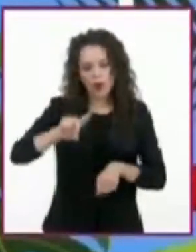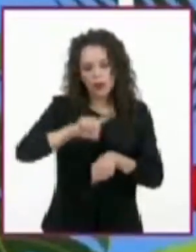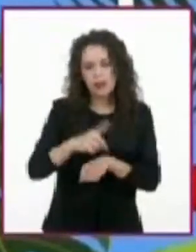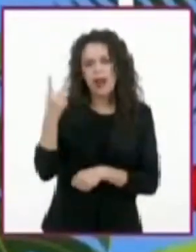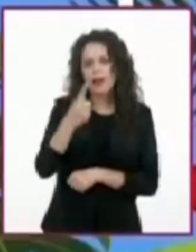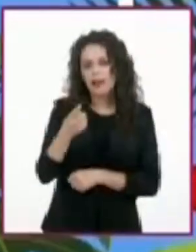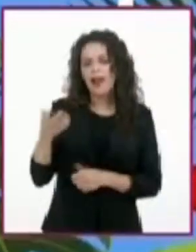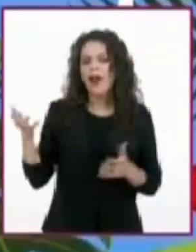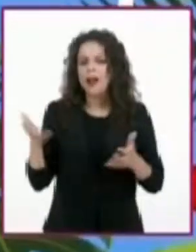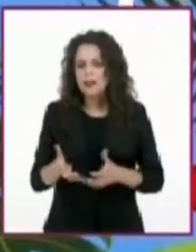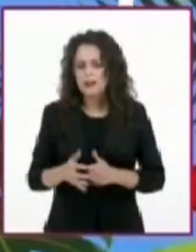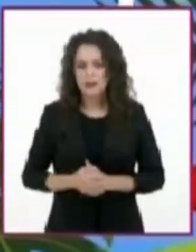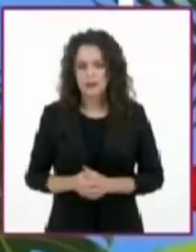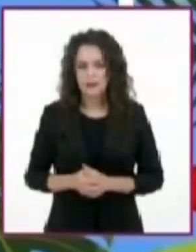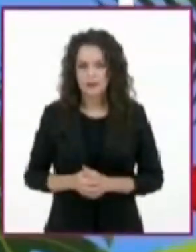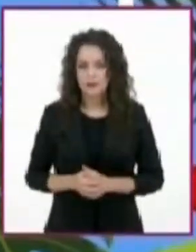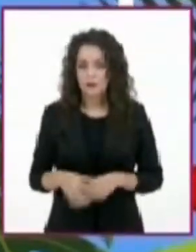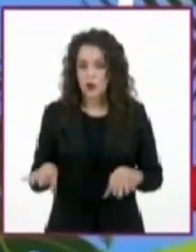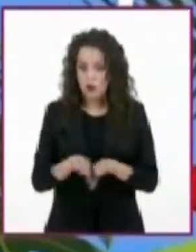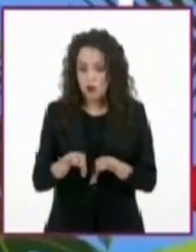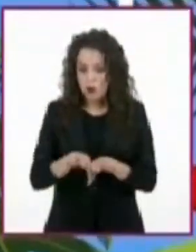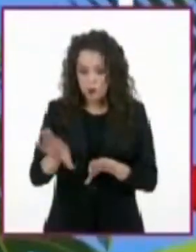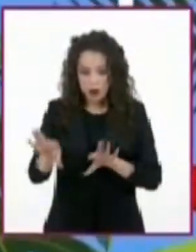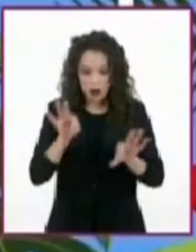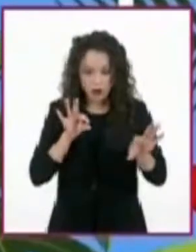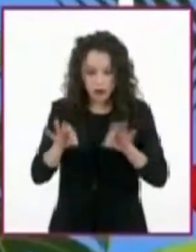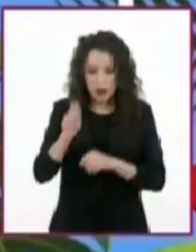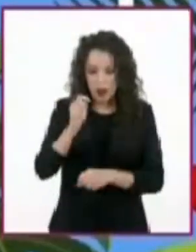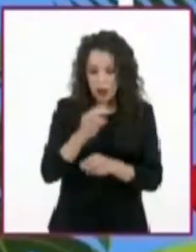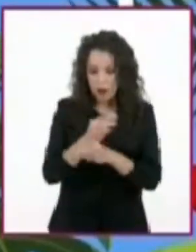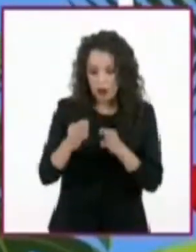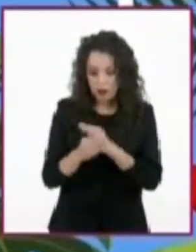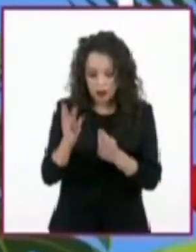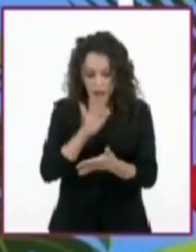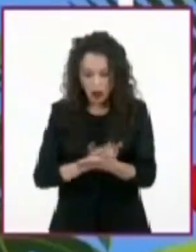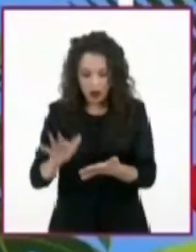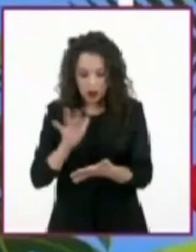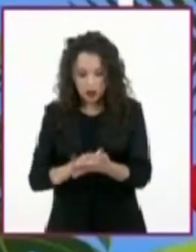¿Cómo seleccionar materiales de lectura de acuerdo con su pertinencia?